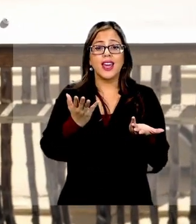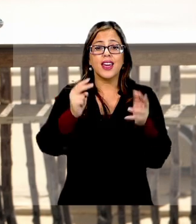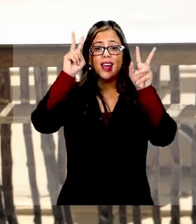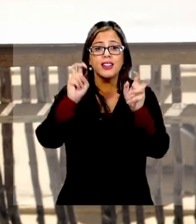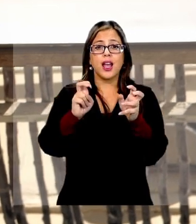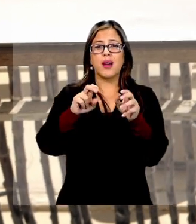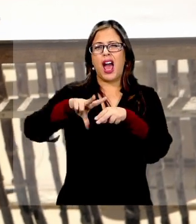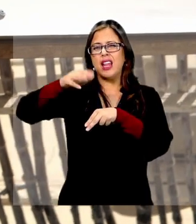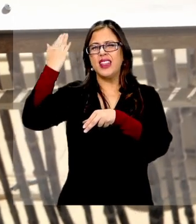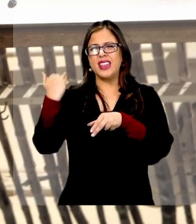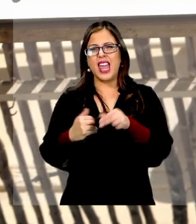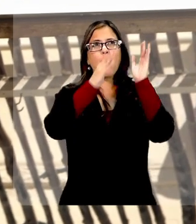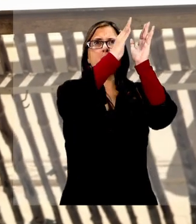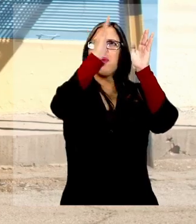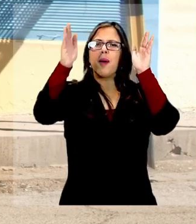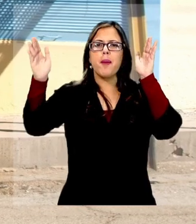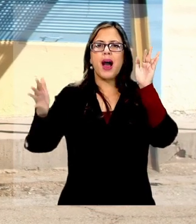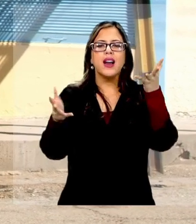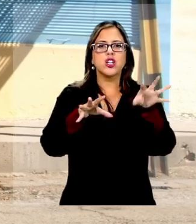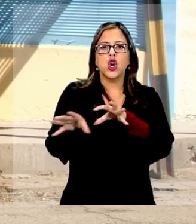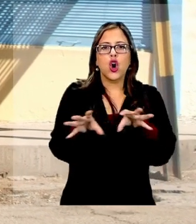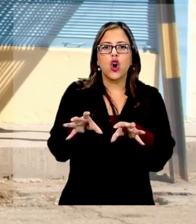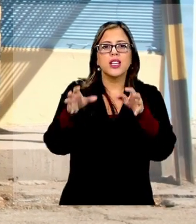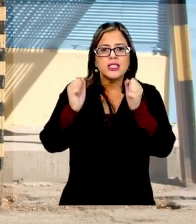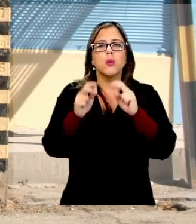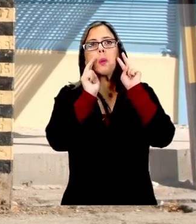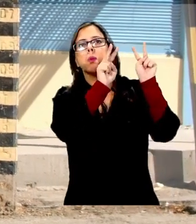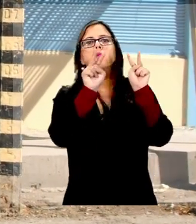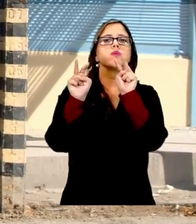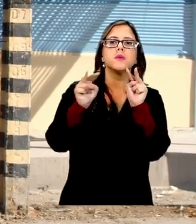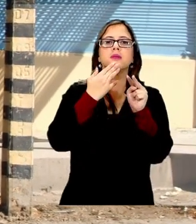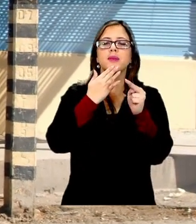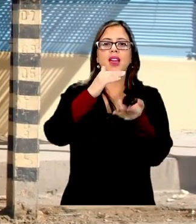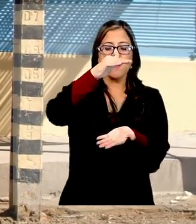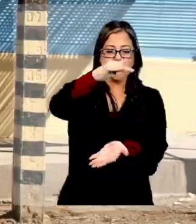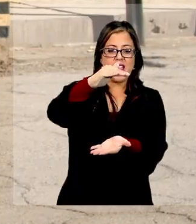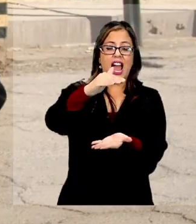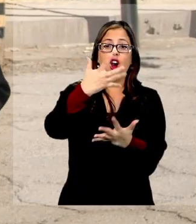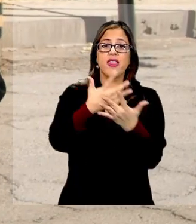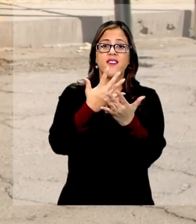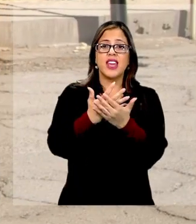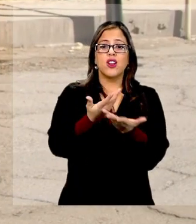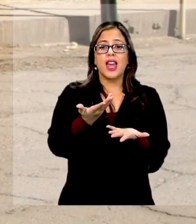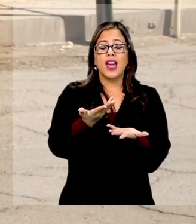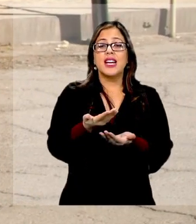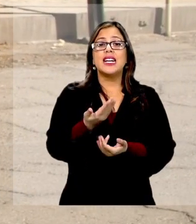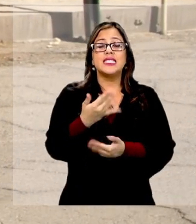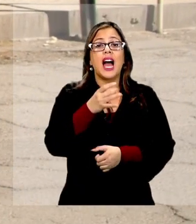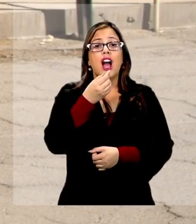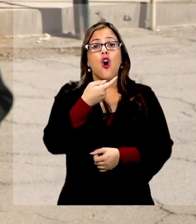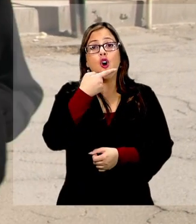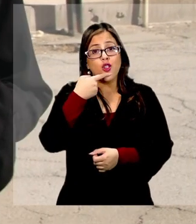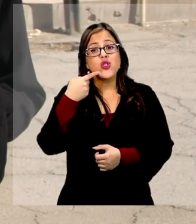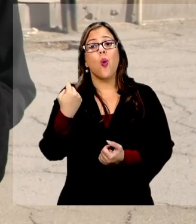almacén antiguo, con estanterías y la mercadería que se podía ver, los frascos de vidrios con dulces, que eran muy